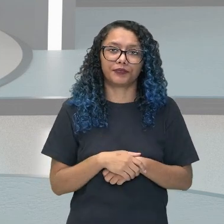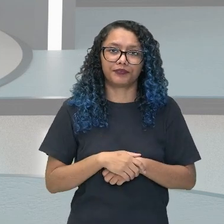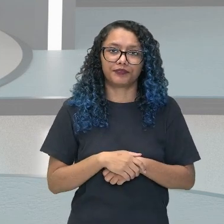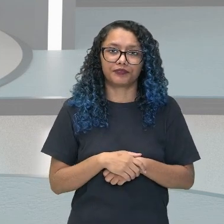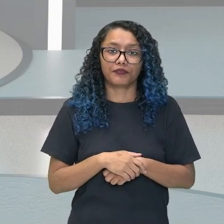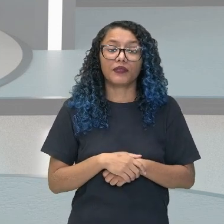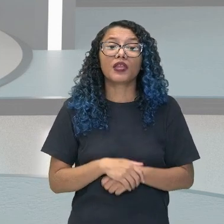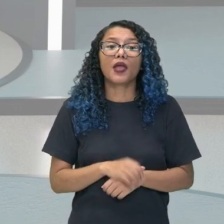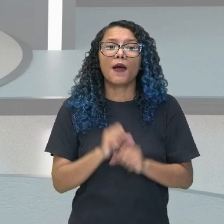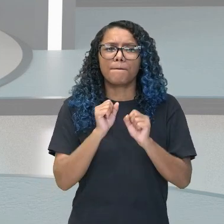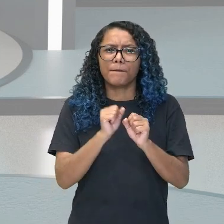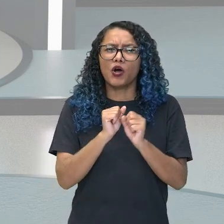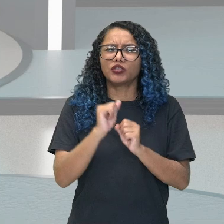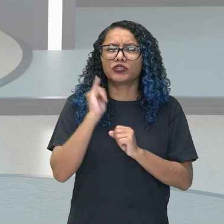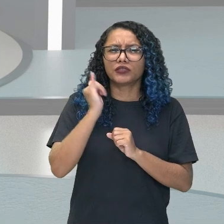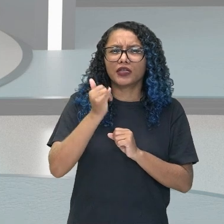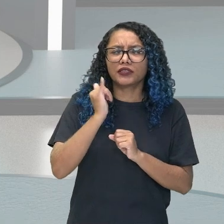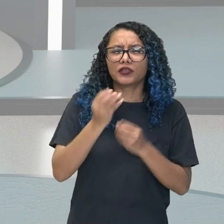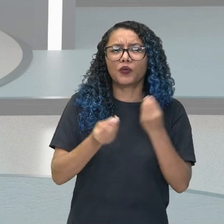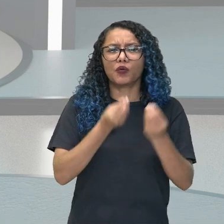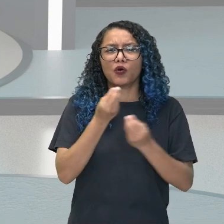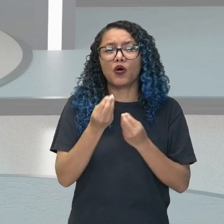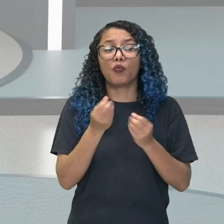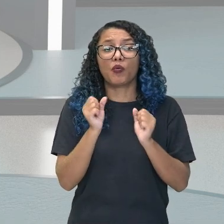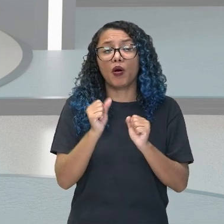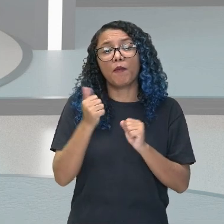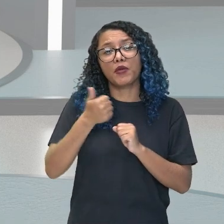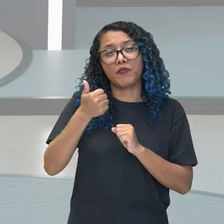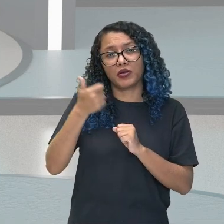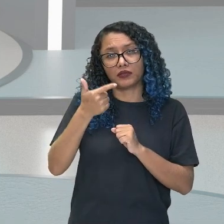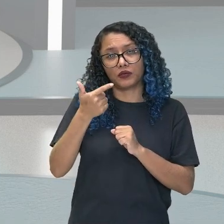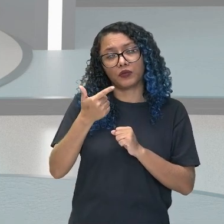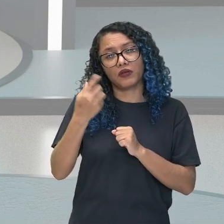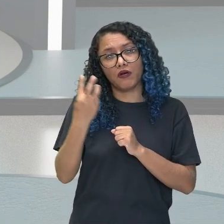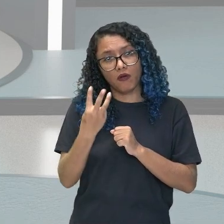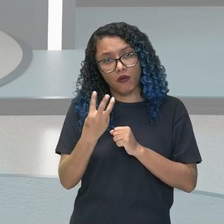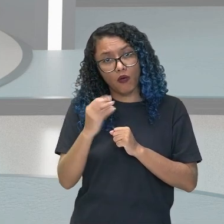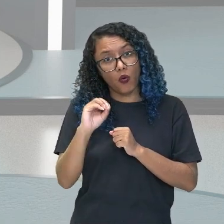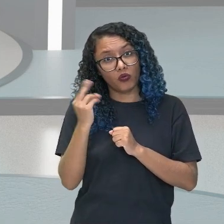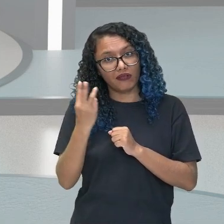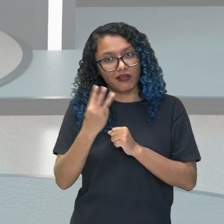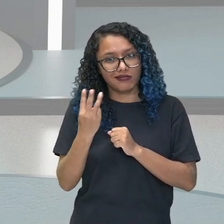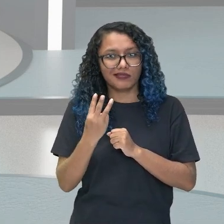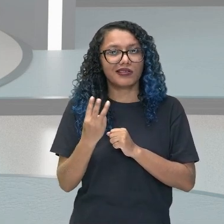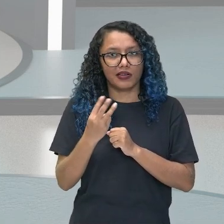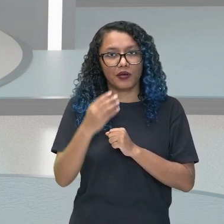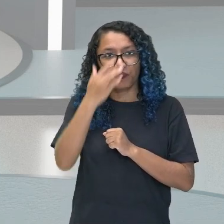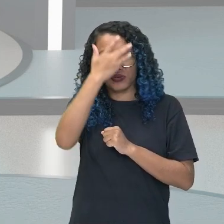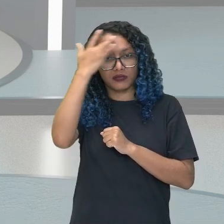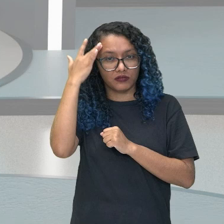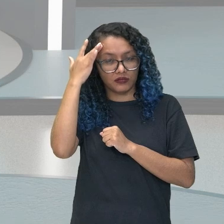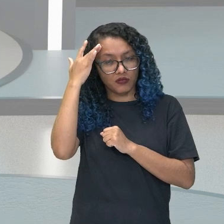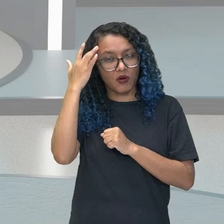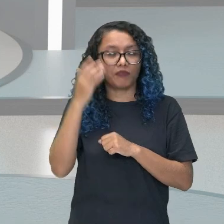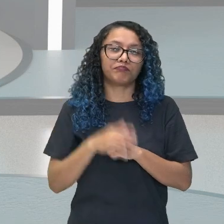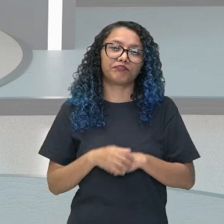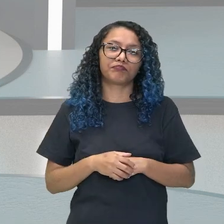primera, segunda o tercera persona. Vamos ver aquí, en nuestra próxima,